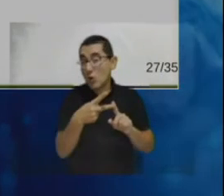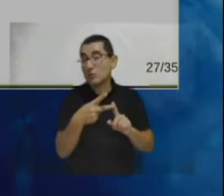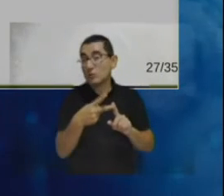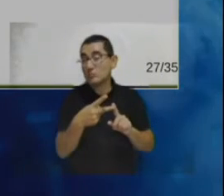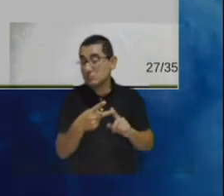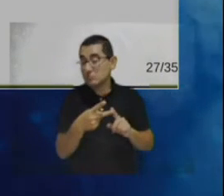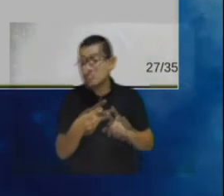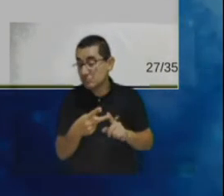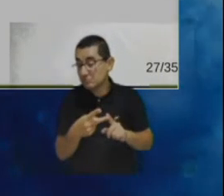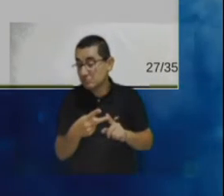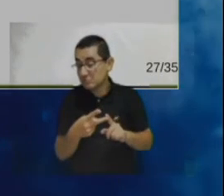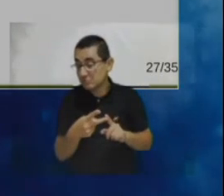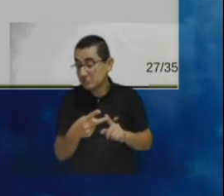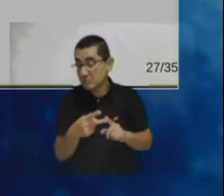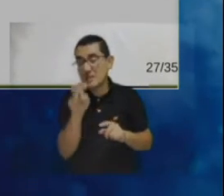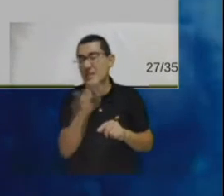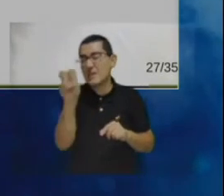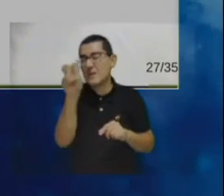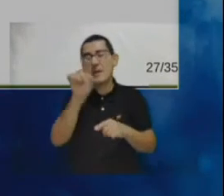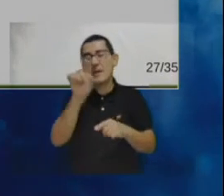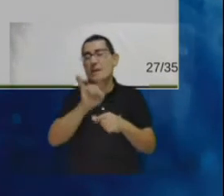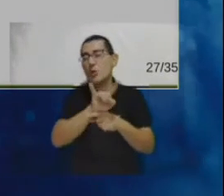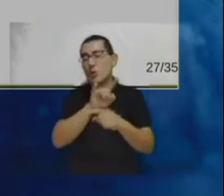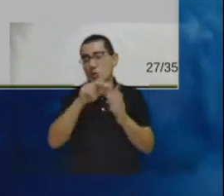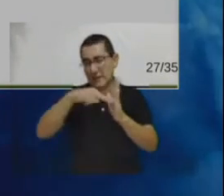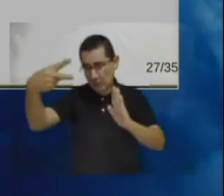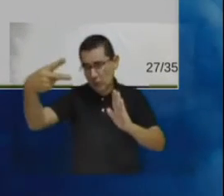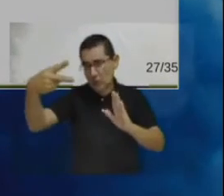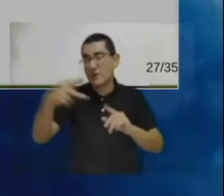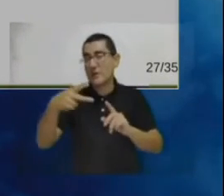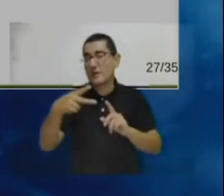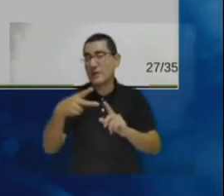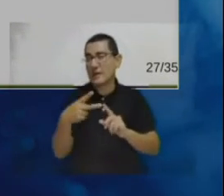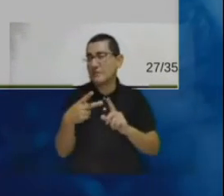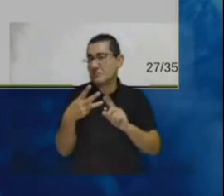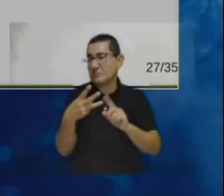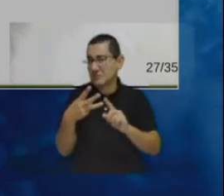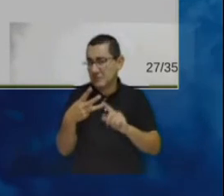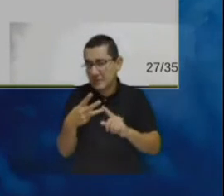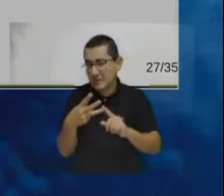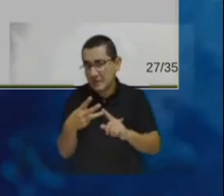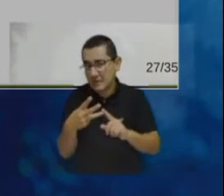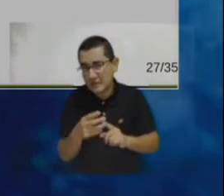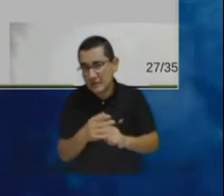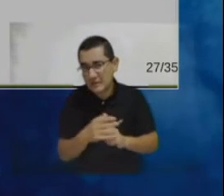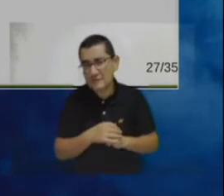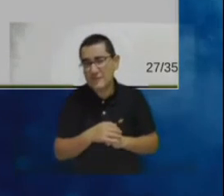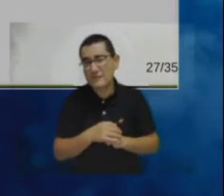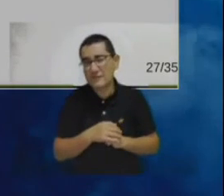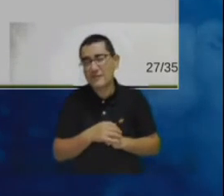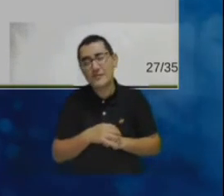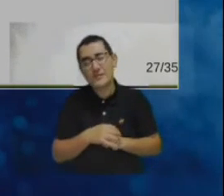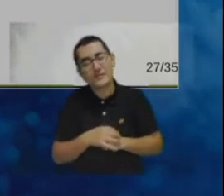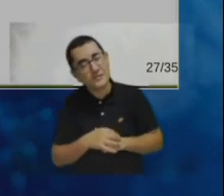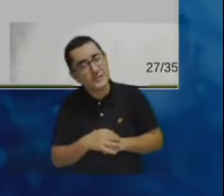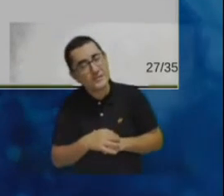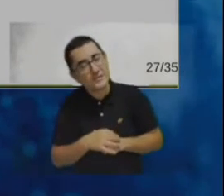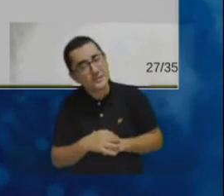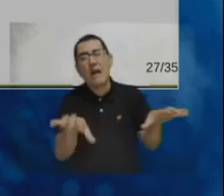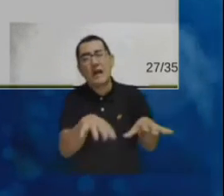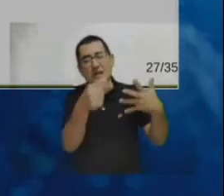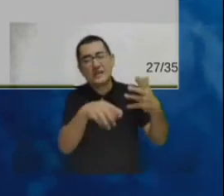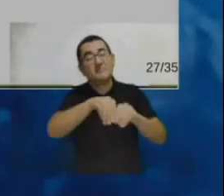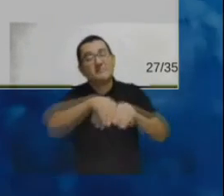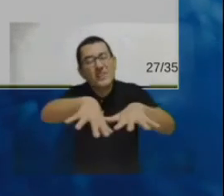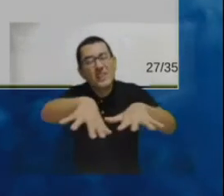nivel de uso de la tecnología y también con nivel educativo y otras variables que van a ser de interés en las actividades de difusión porque la idea de este